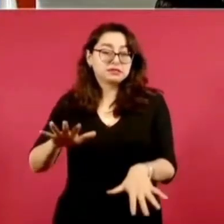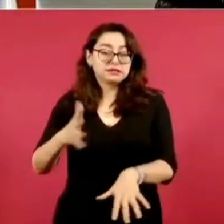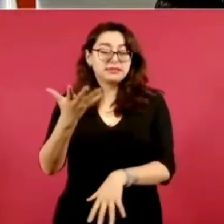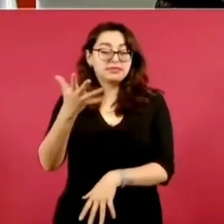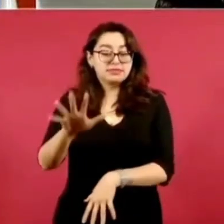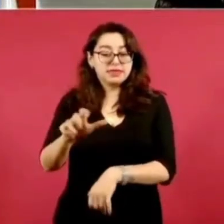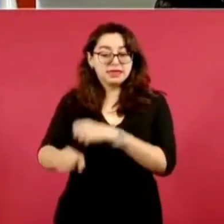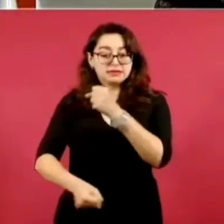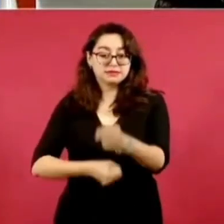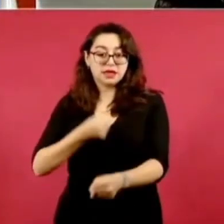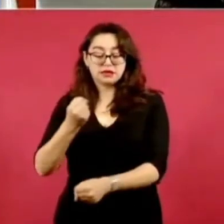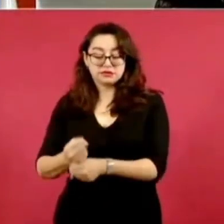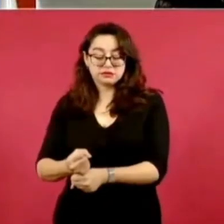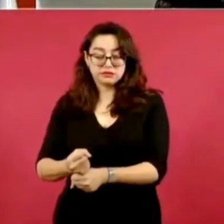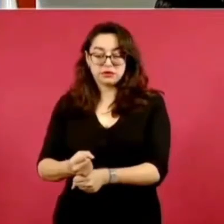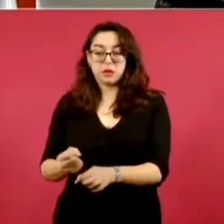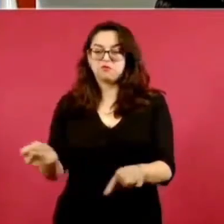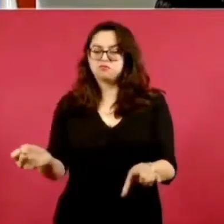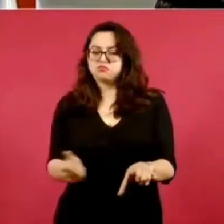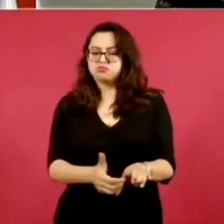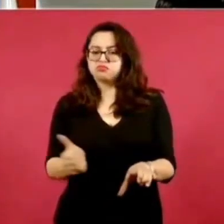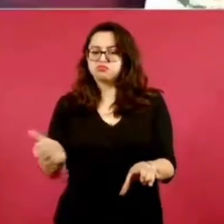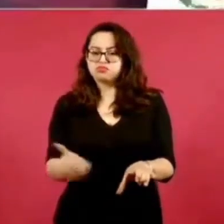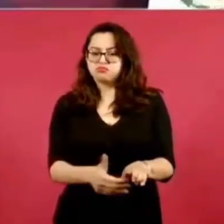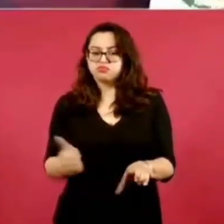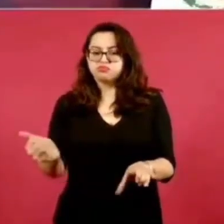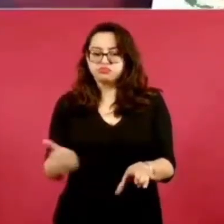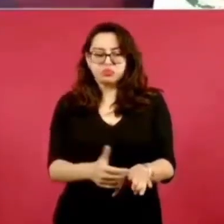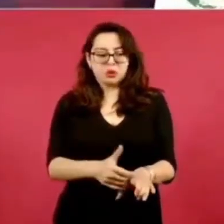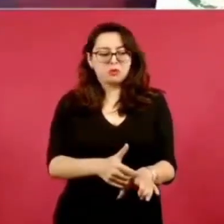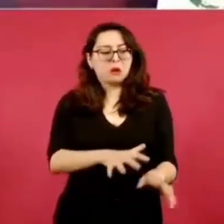se llevan todo ese fondo.